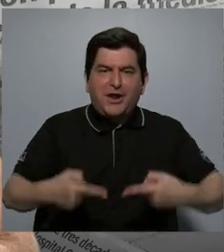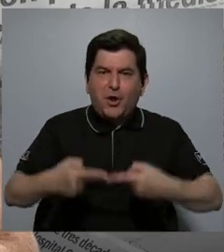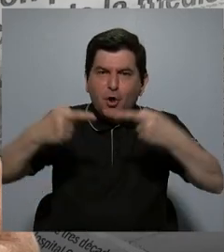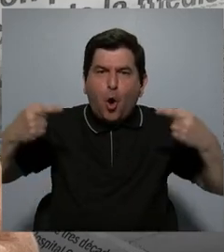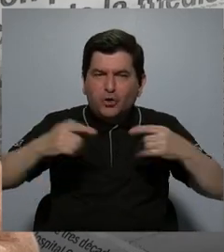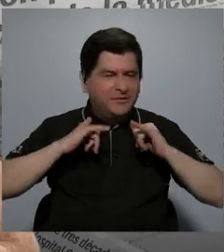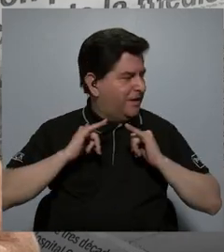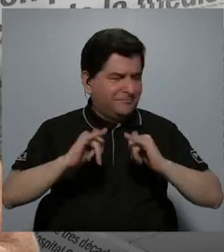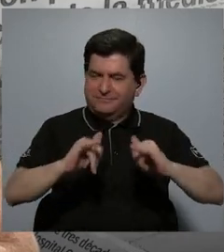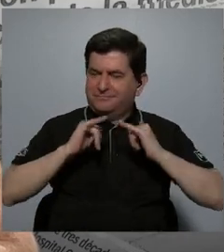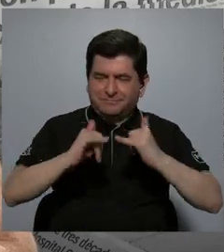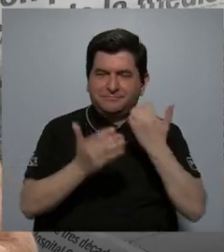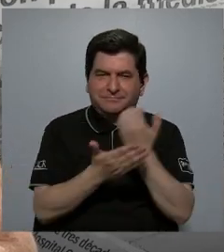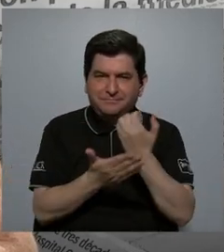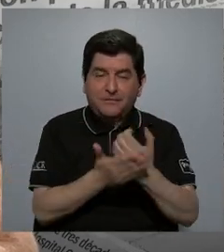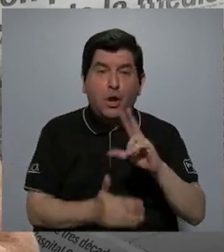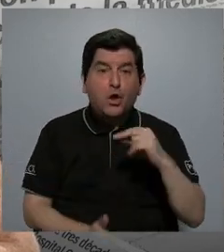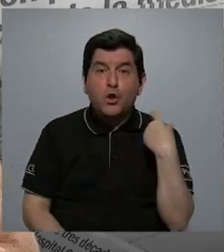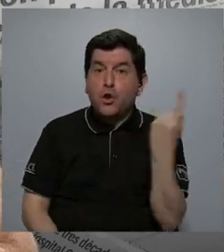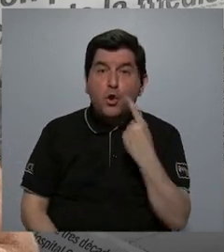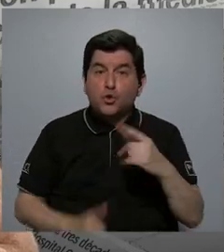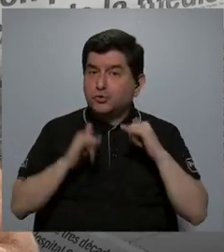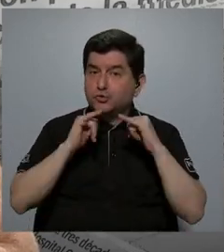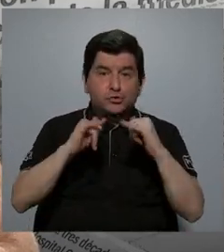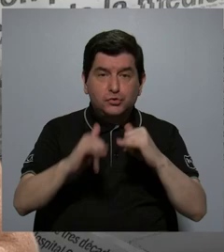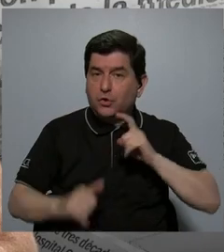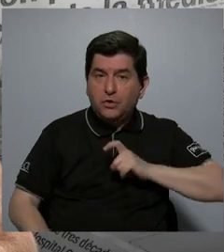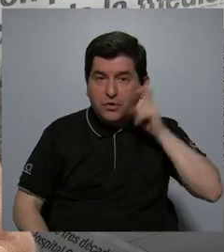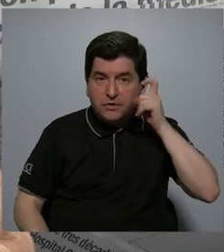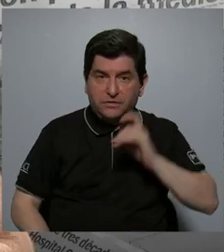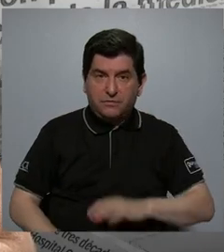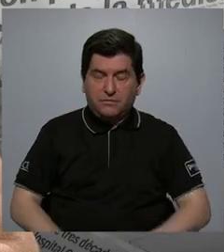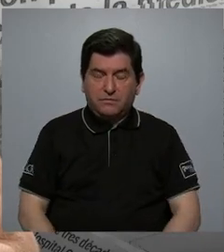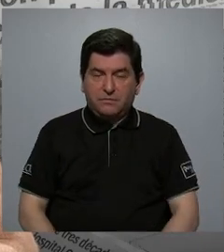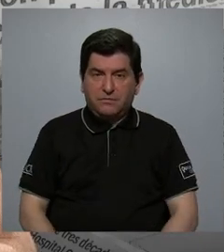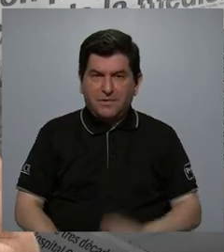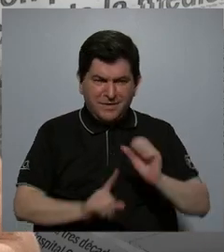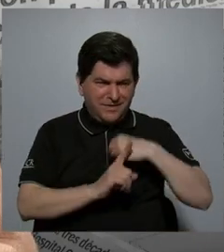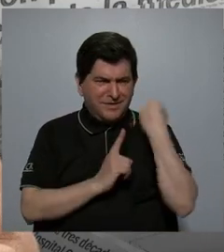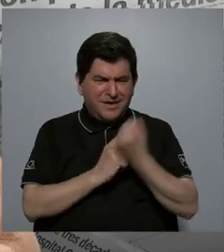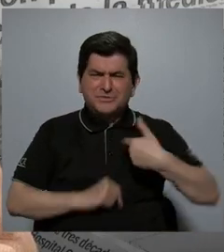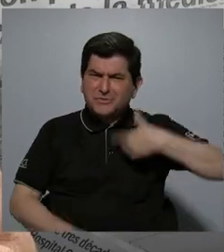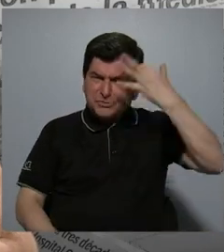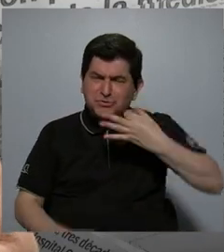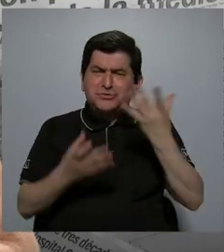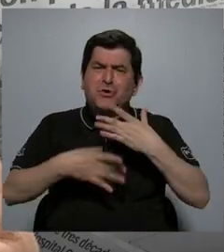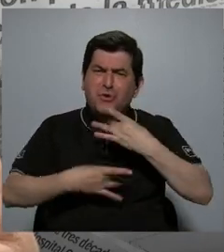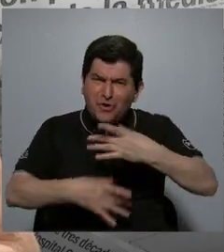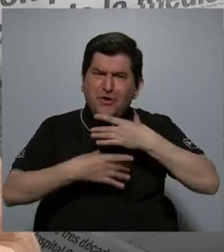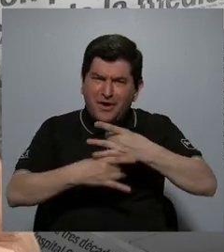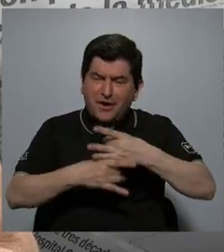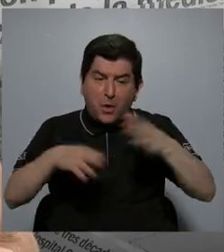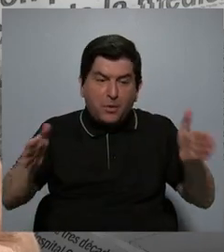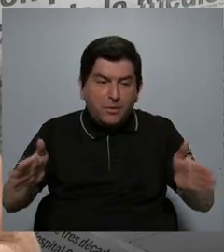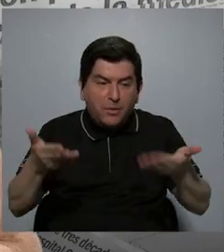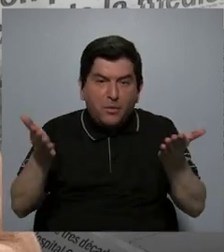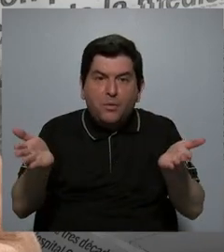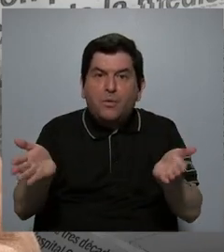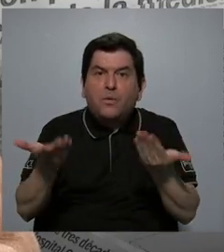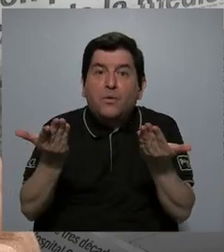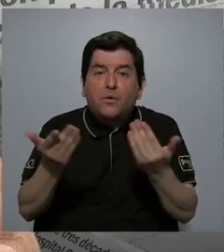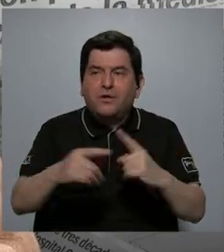contra de la desigualdad económica, no solo la desigualdad de género. Entonces, esta cuestión también me parece interesante. Promover